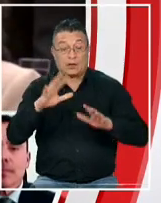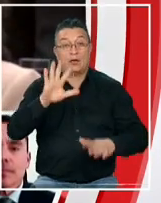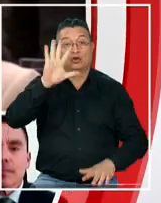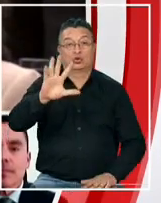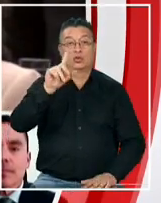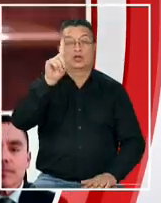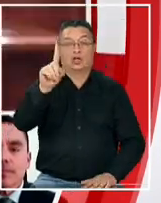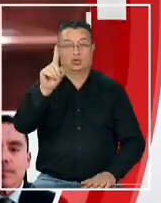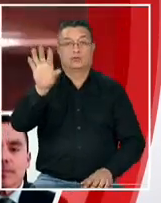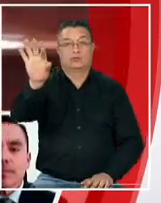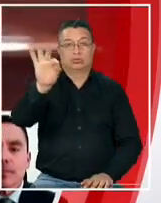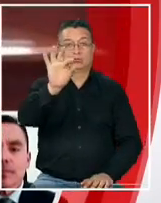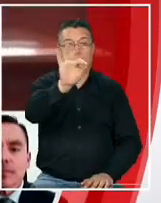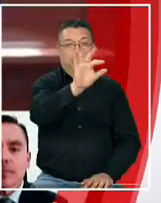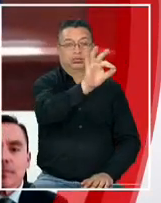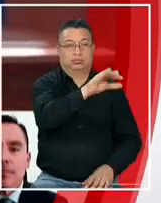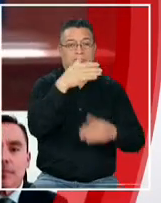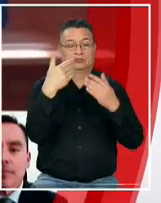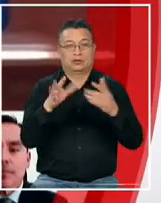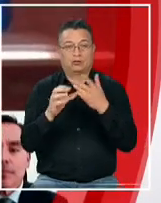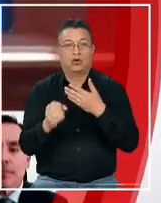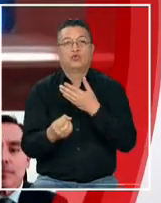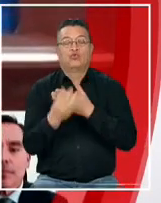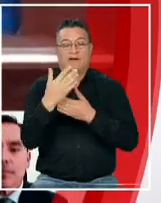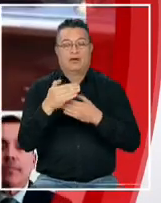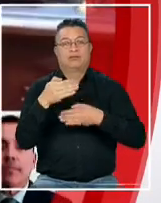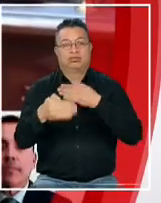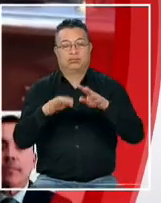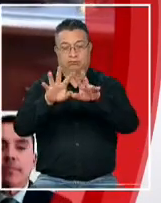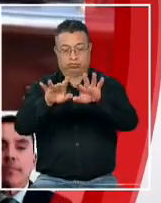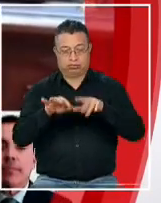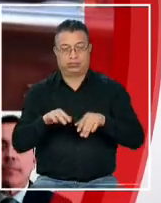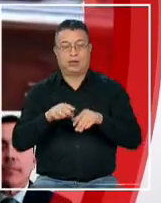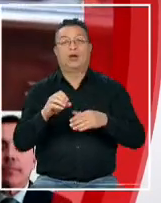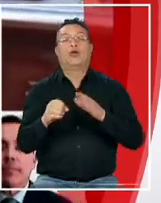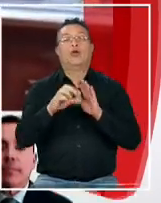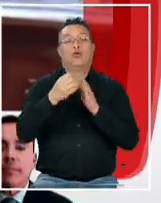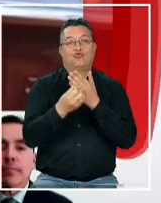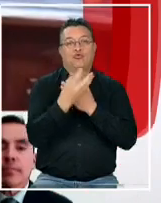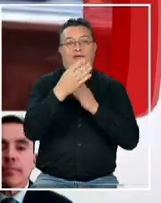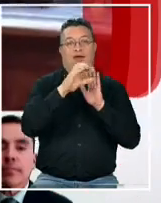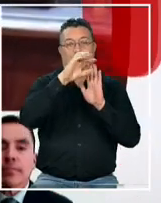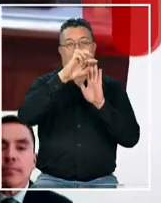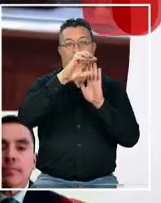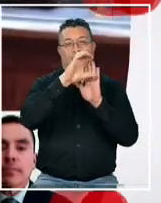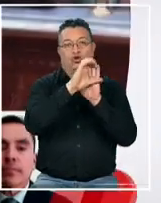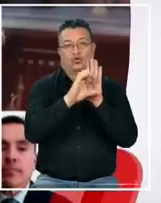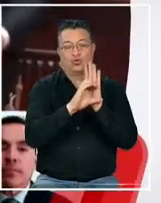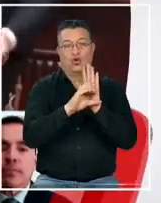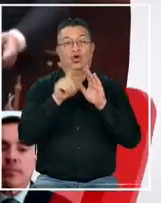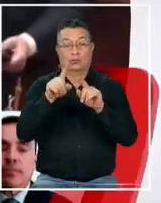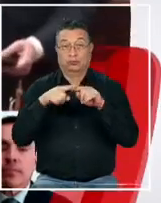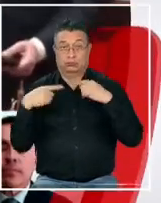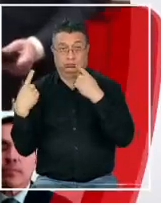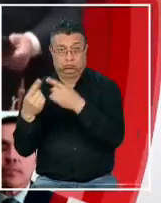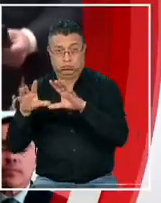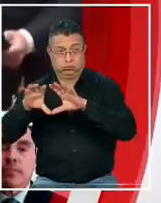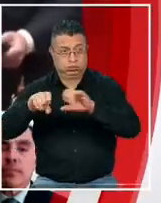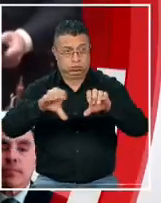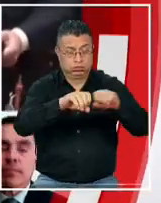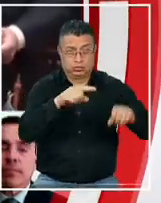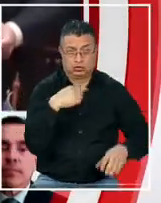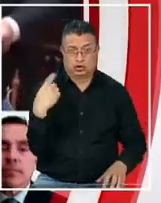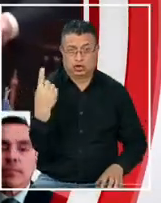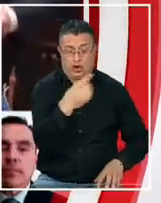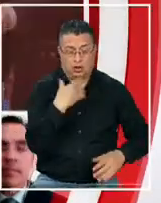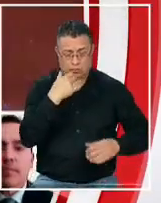consejeros que formarán parte del nuevo órgano redactor del proyecto. De manera transversal, las y los consejeros